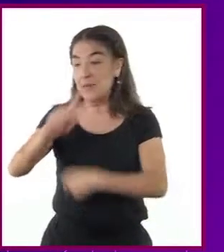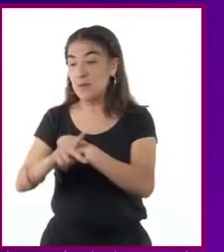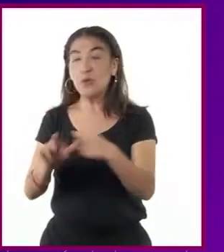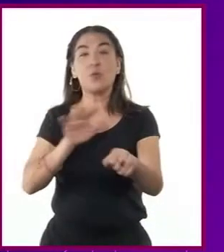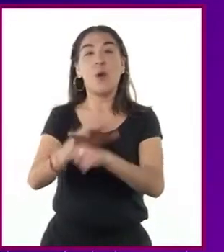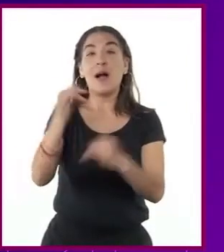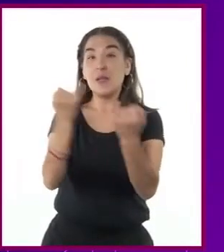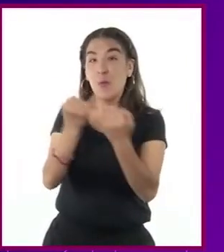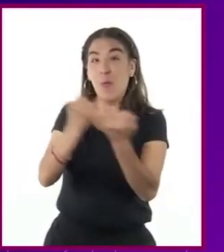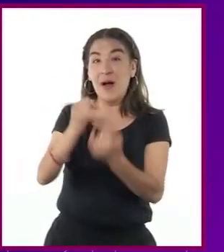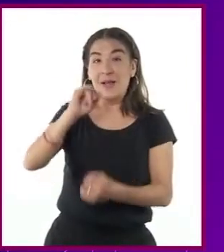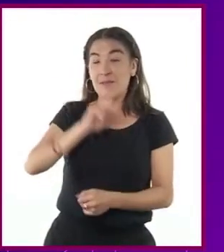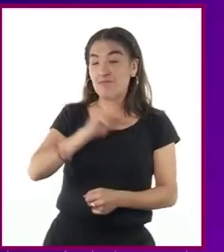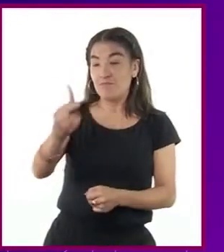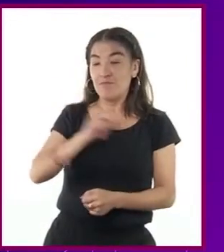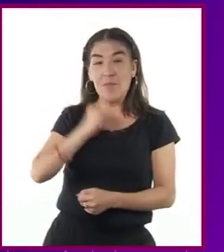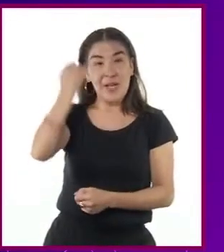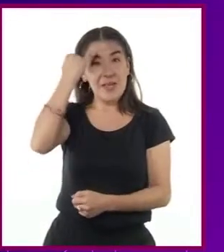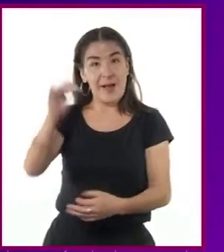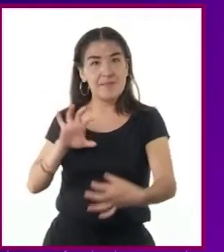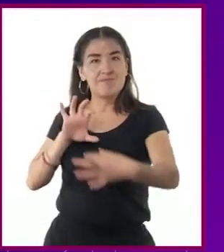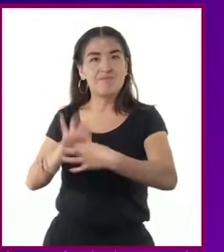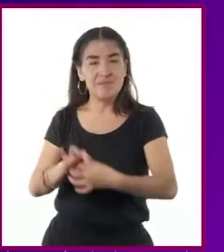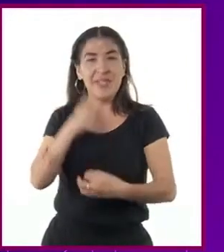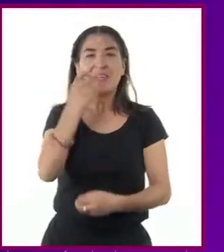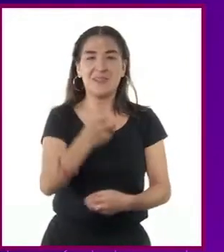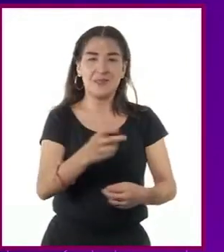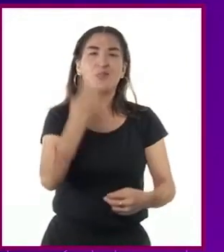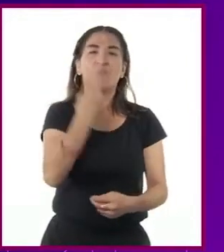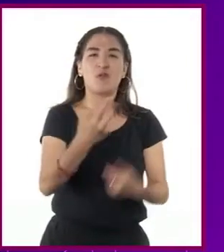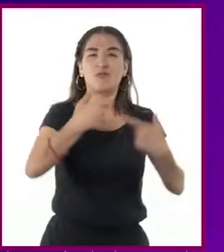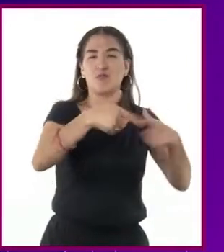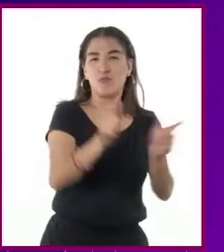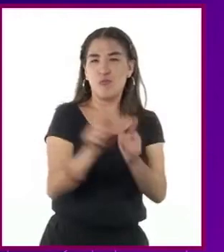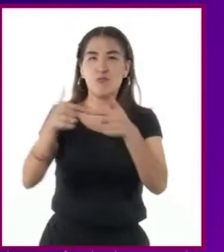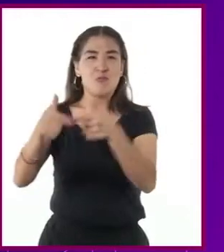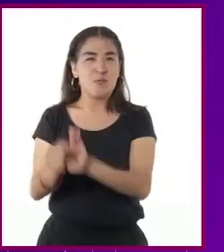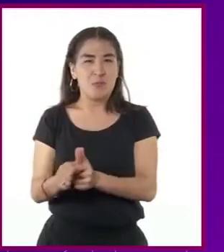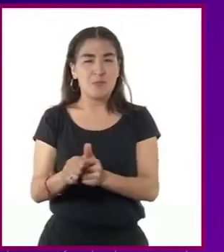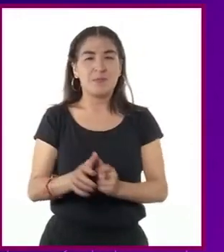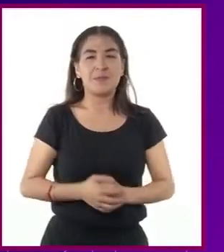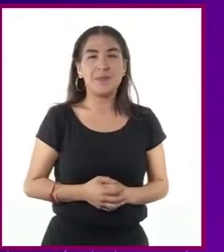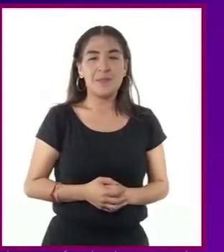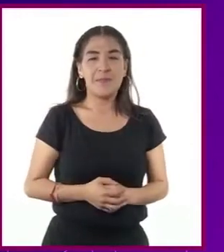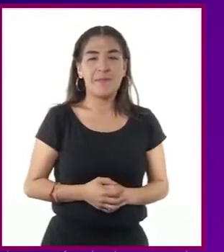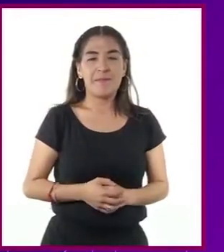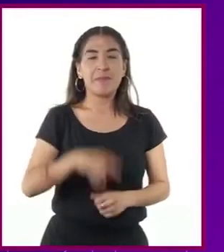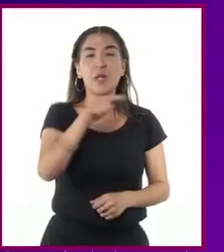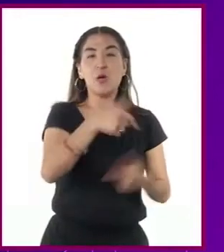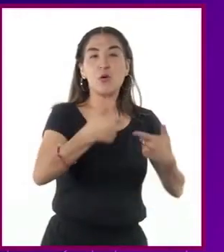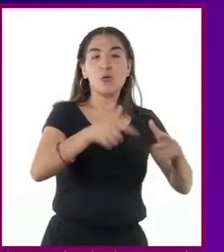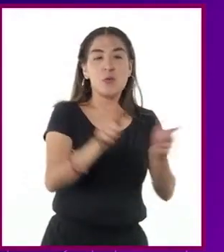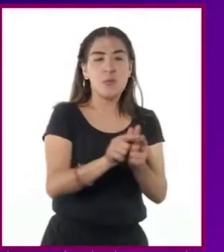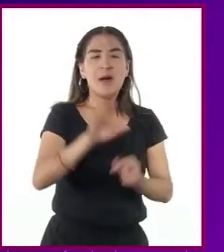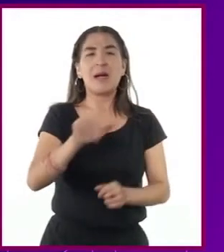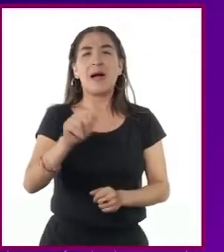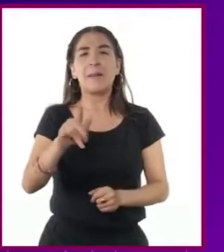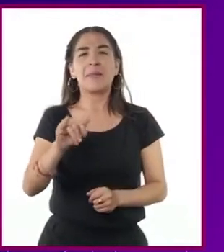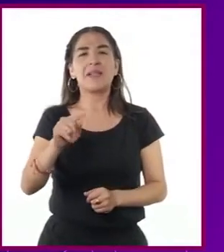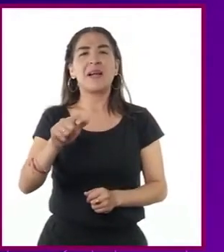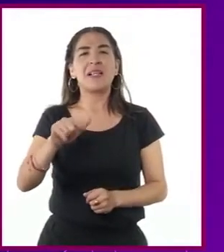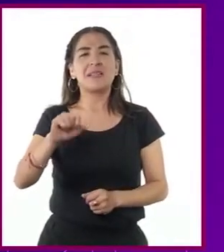ideales, con lo cual se formaron dos bloques. El bloque capitalista creó la